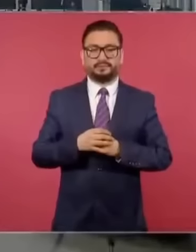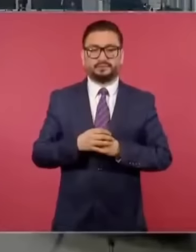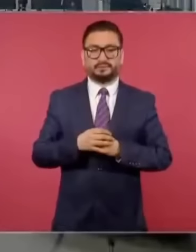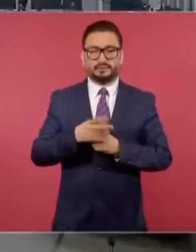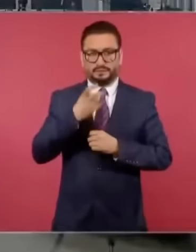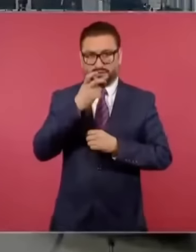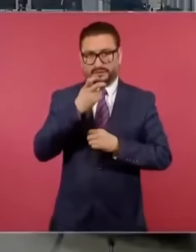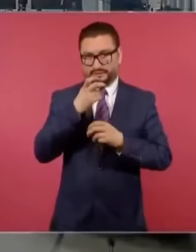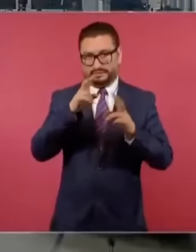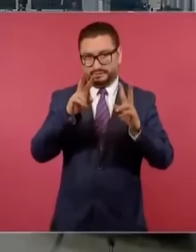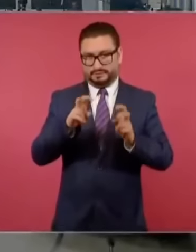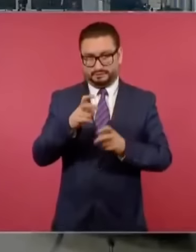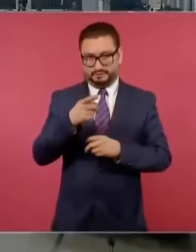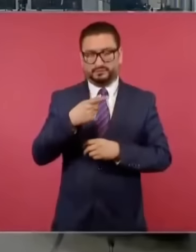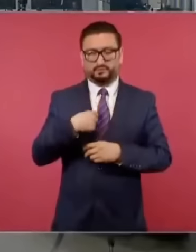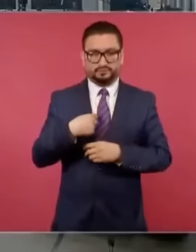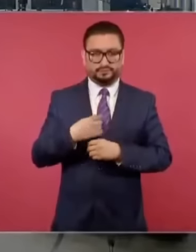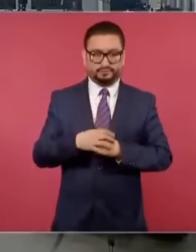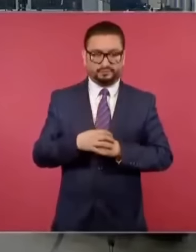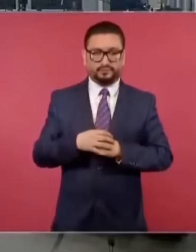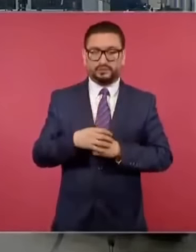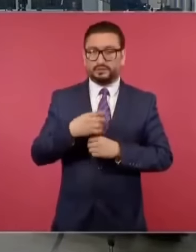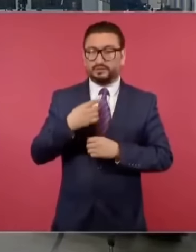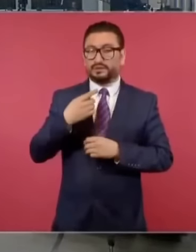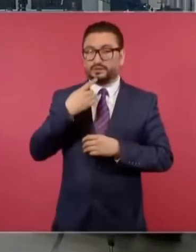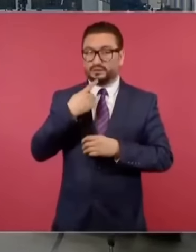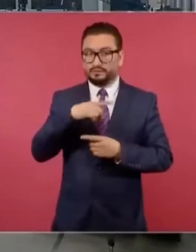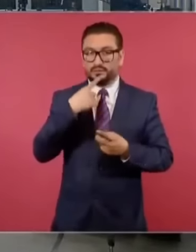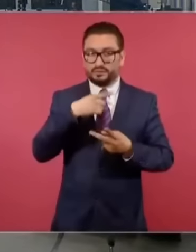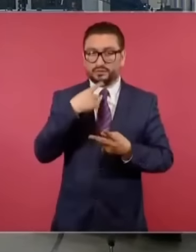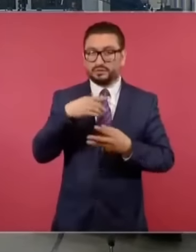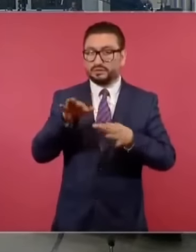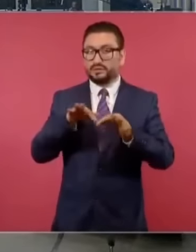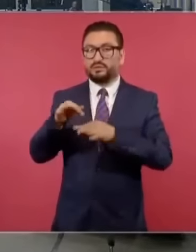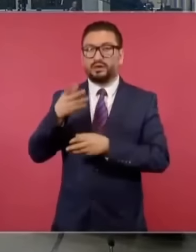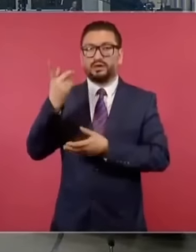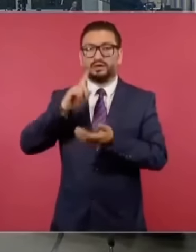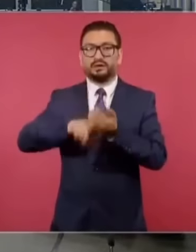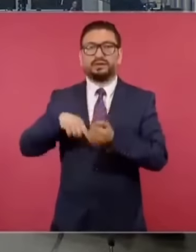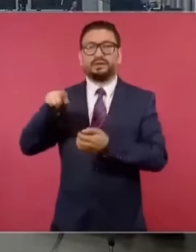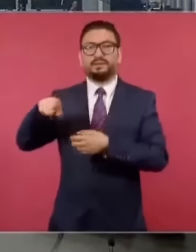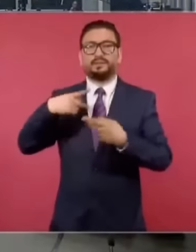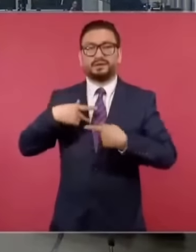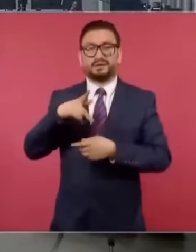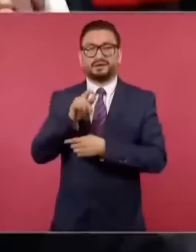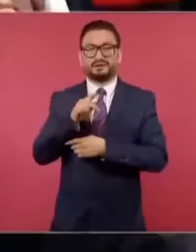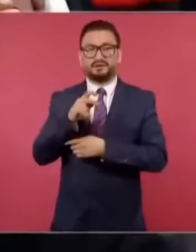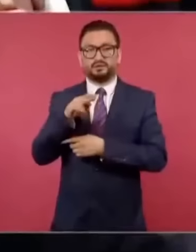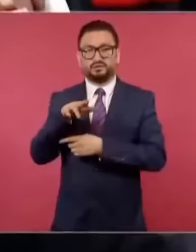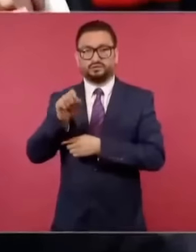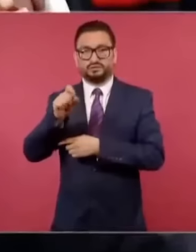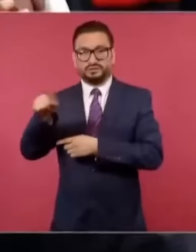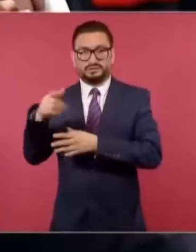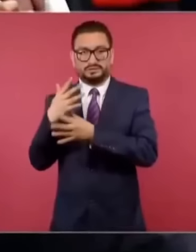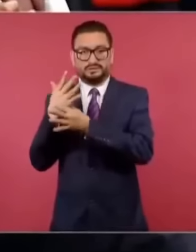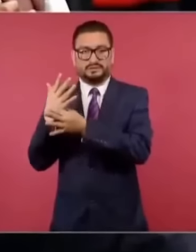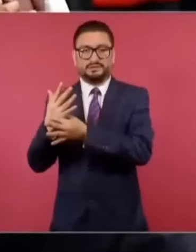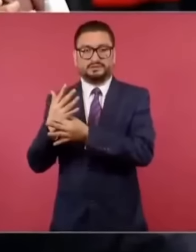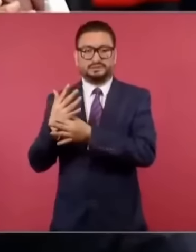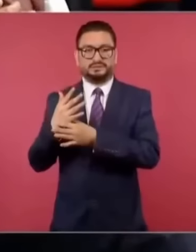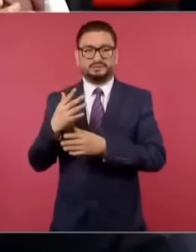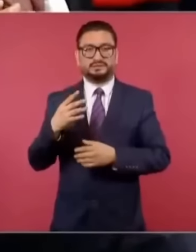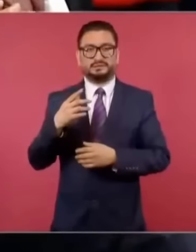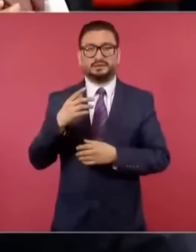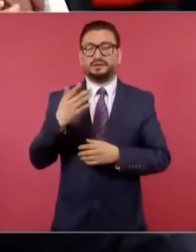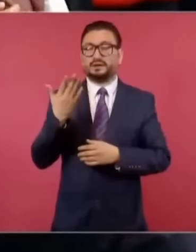asunto. Me llegaron denuncias de trabajadores de Latinos quienes me señalaron que a